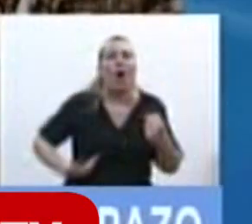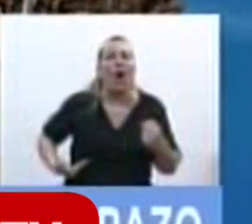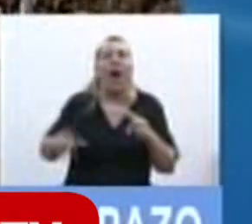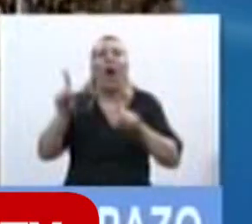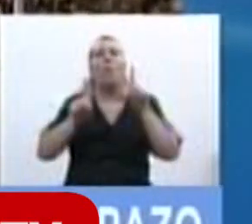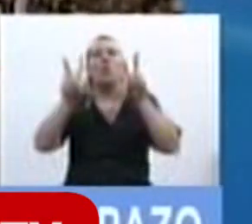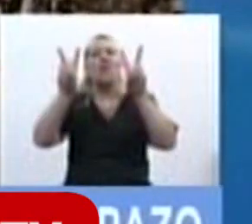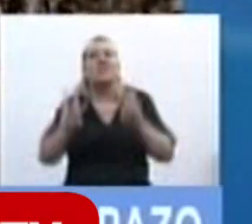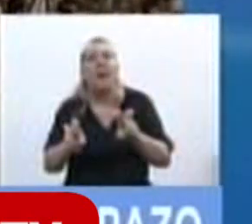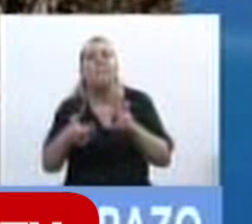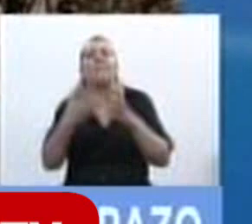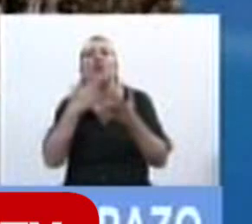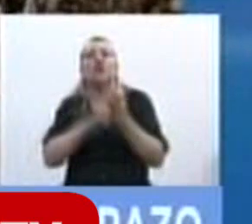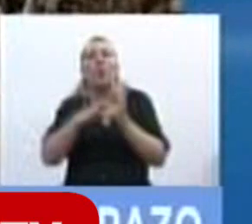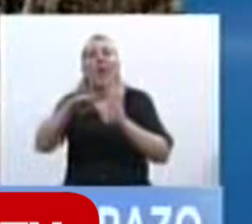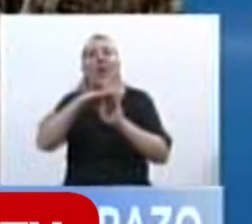reglamentación